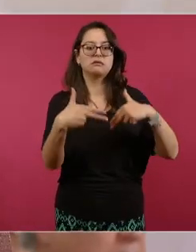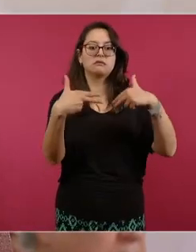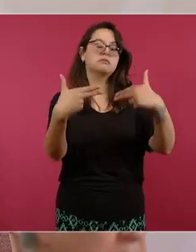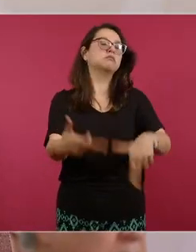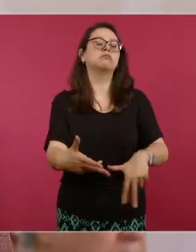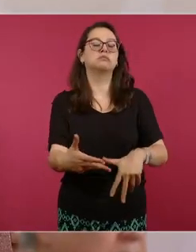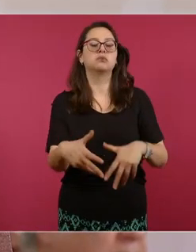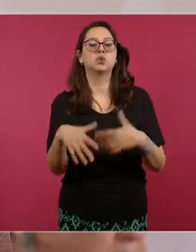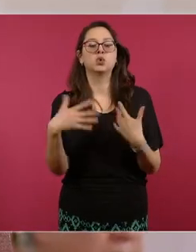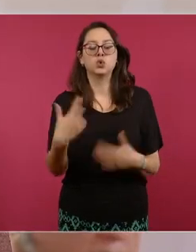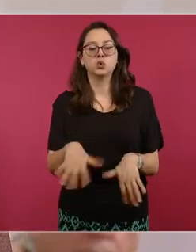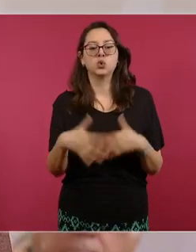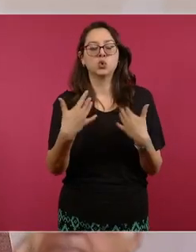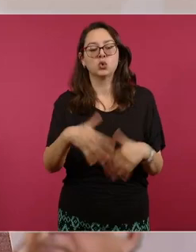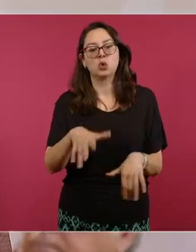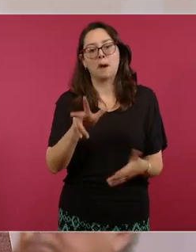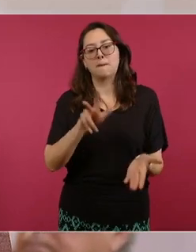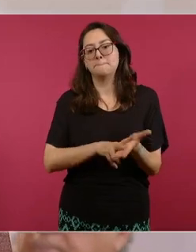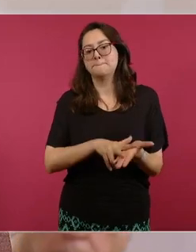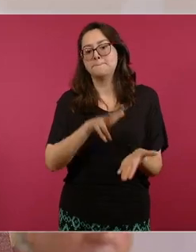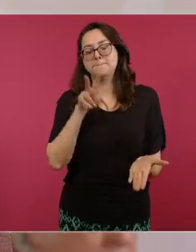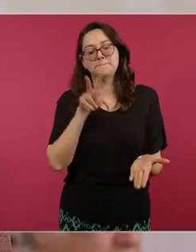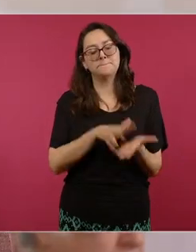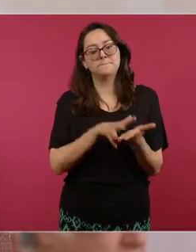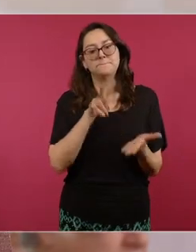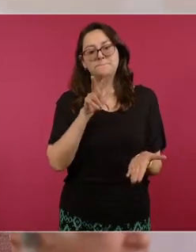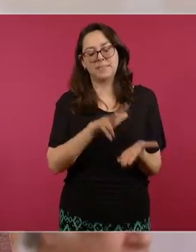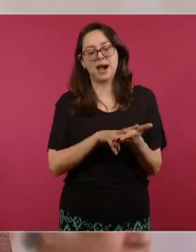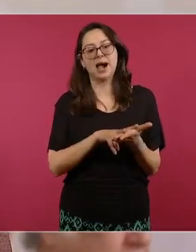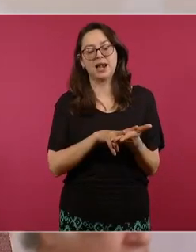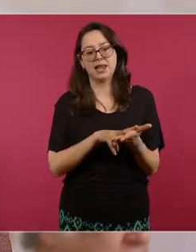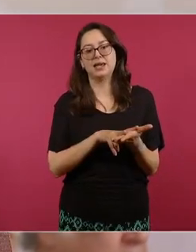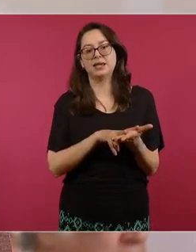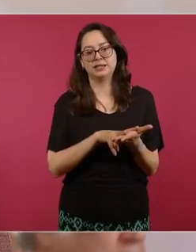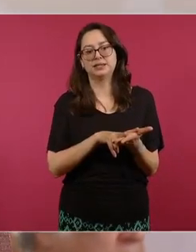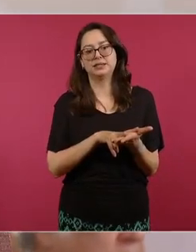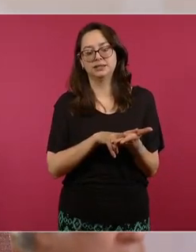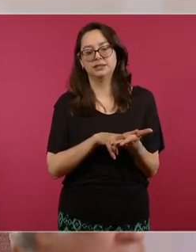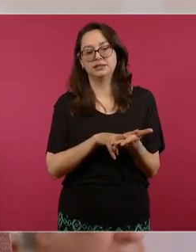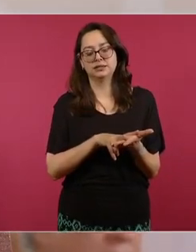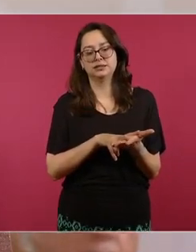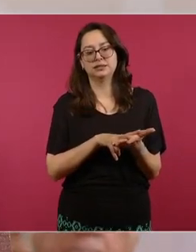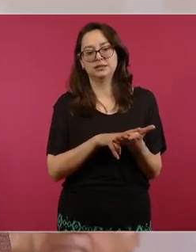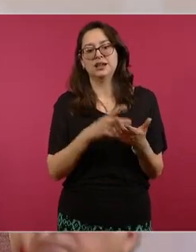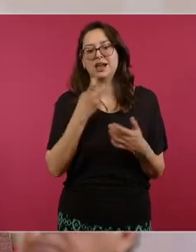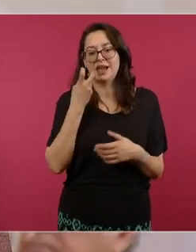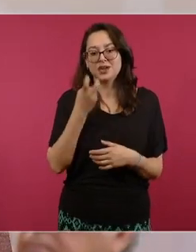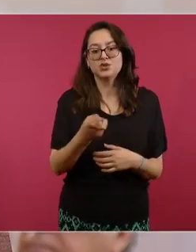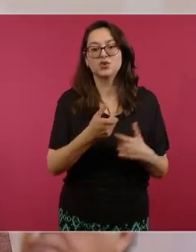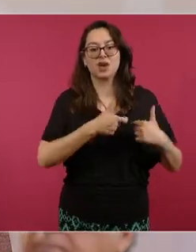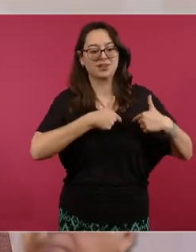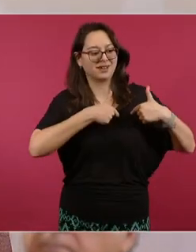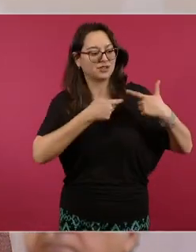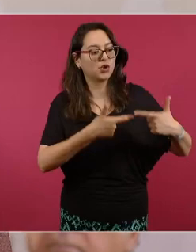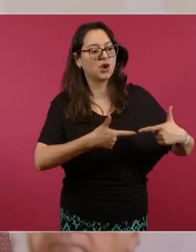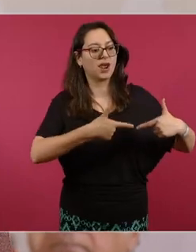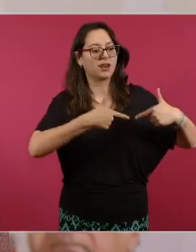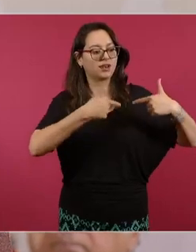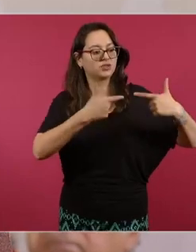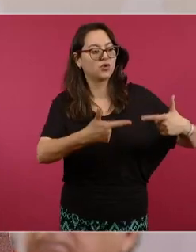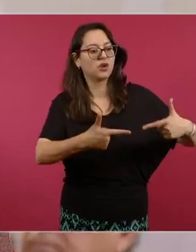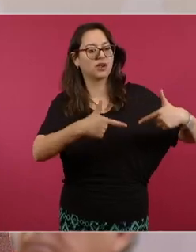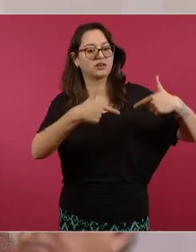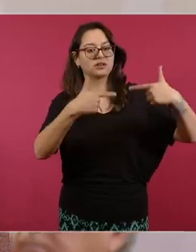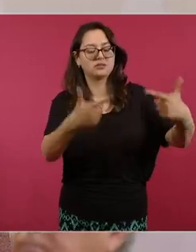civilizaciones y eso se ha transmitido de generación en generación